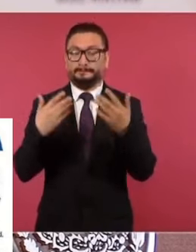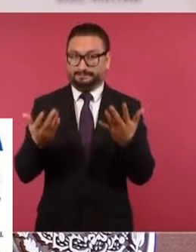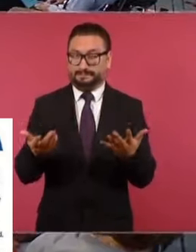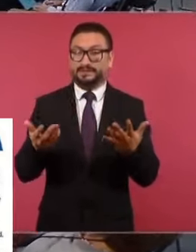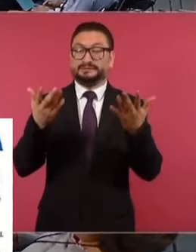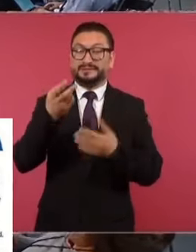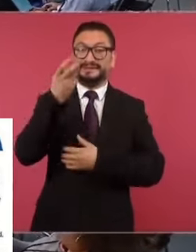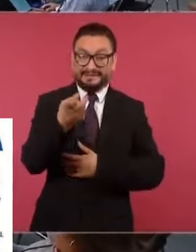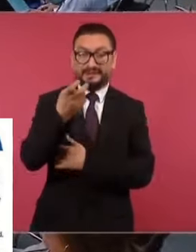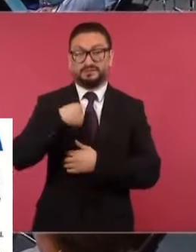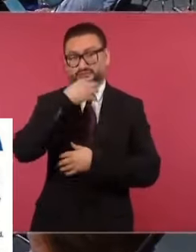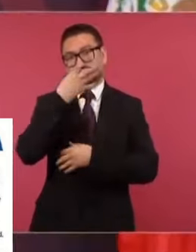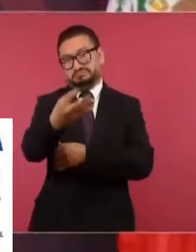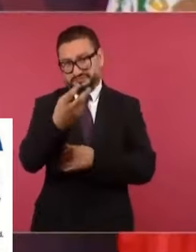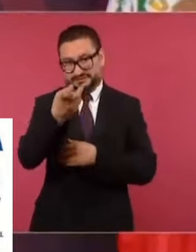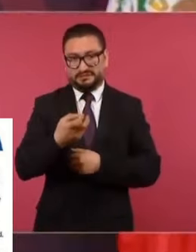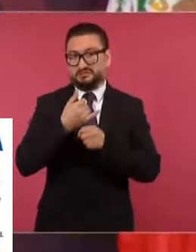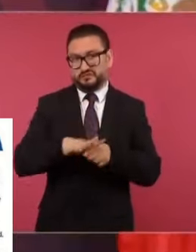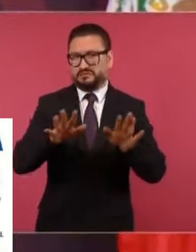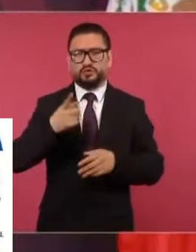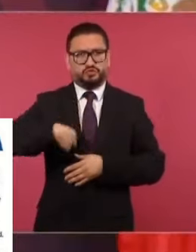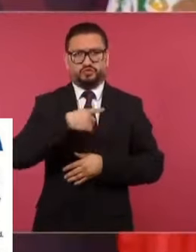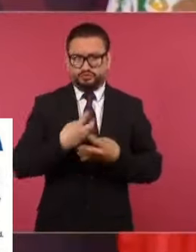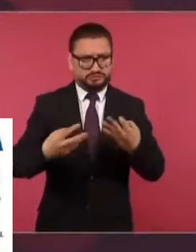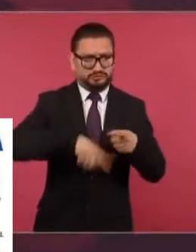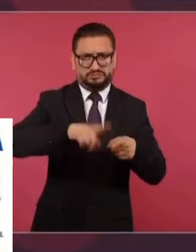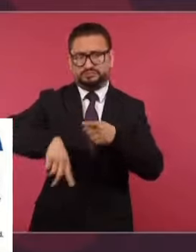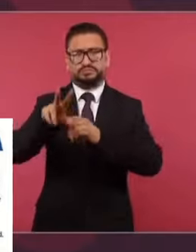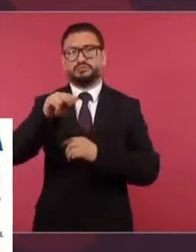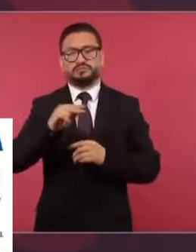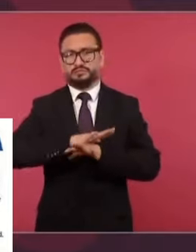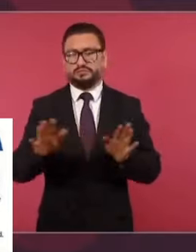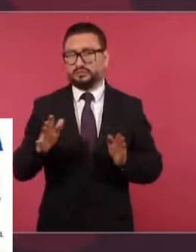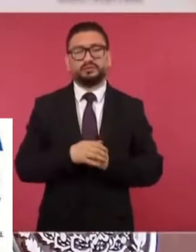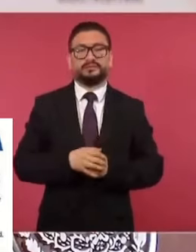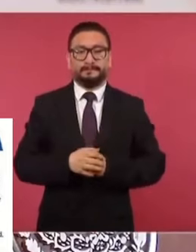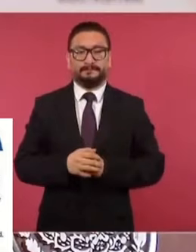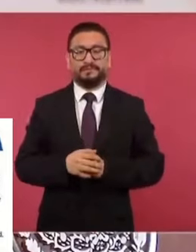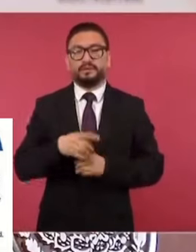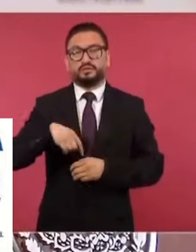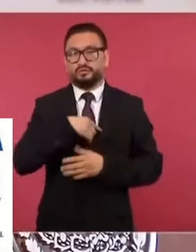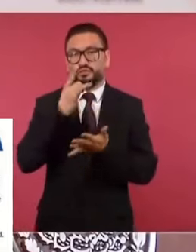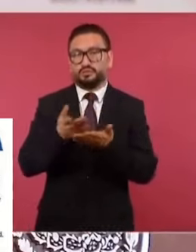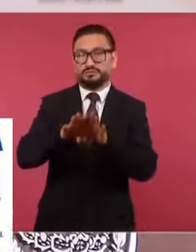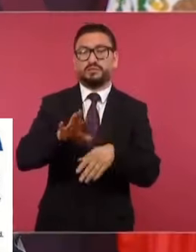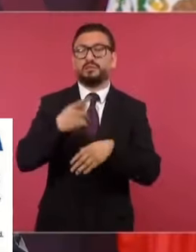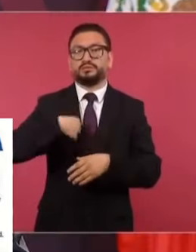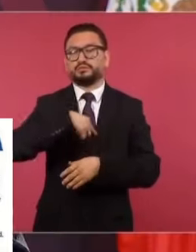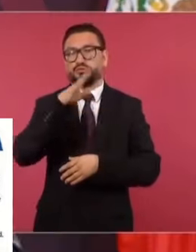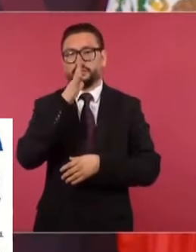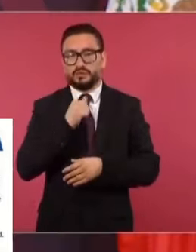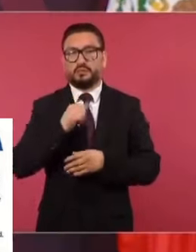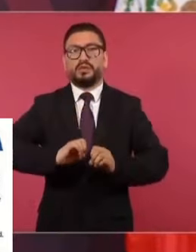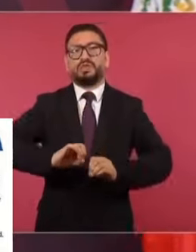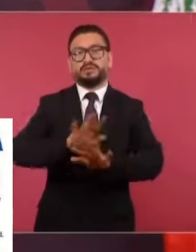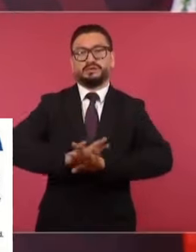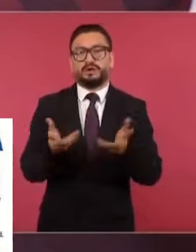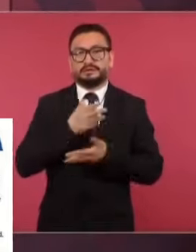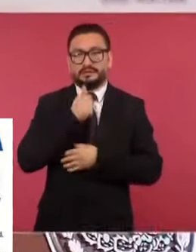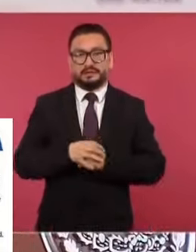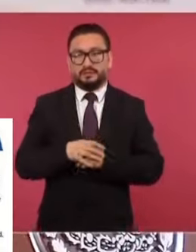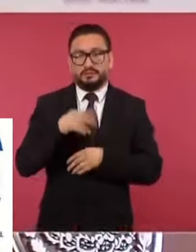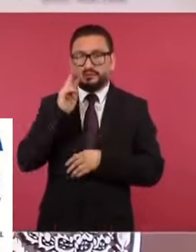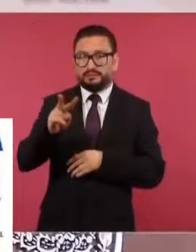Entonces, eso es lo que les puedo informar, no estamos expropiando, es una clausura, porque no podemos quedarnos con los brazos cruzados